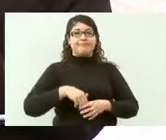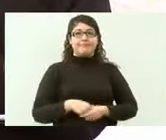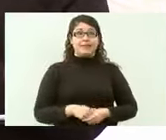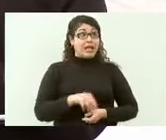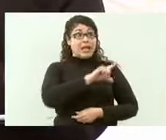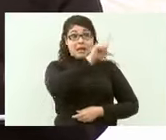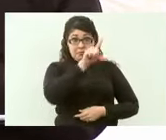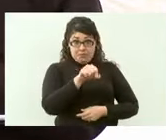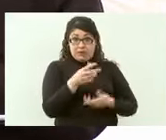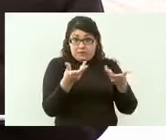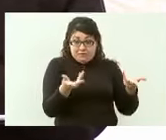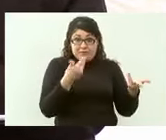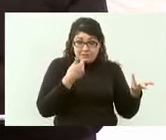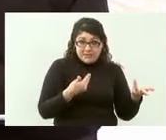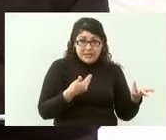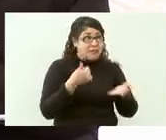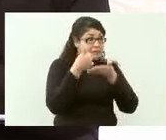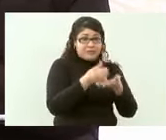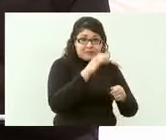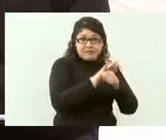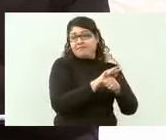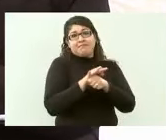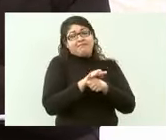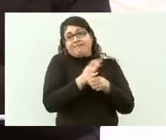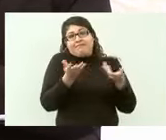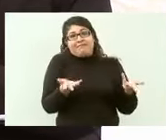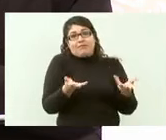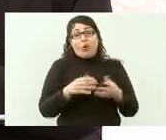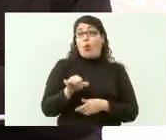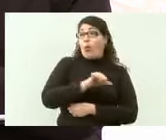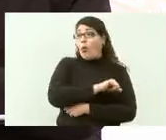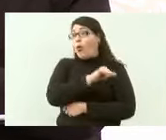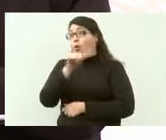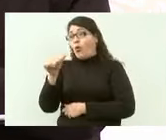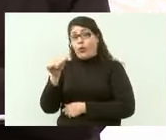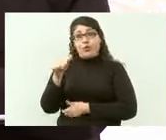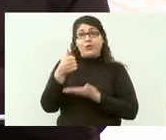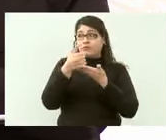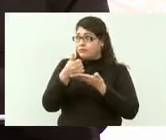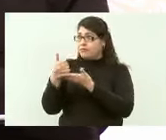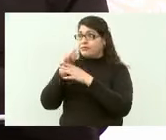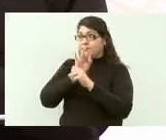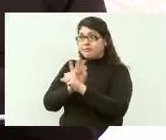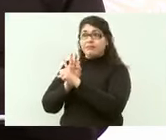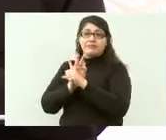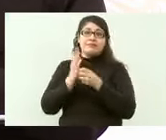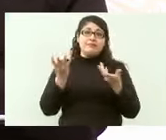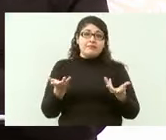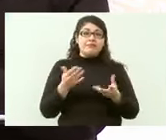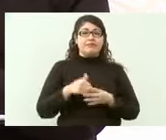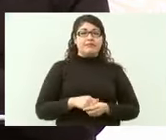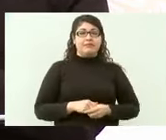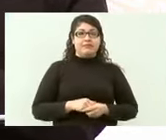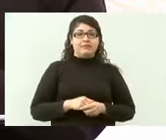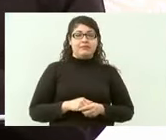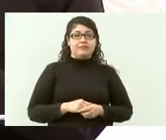toda la energía eléctrica que se consumía en México.